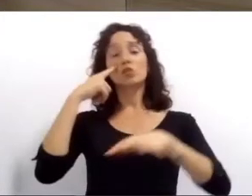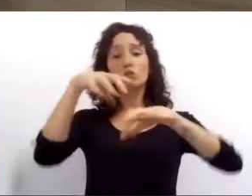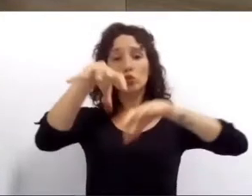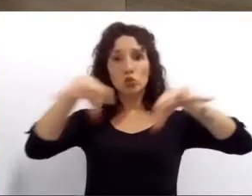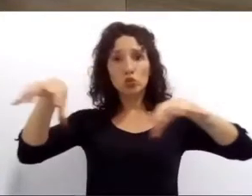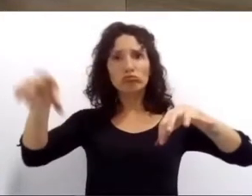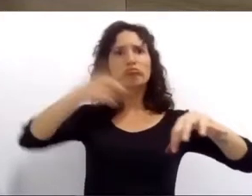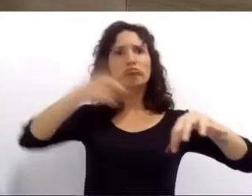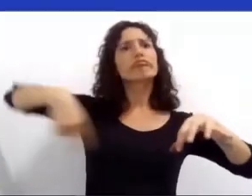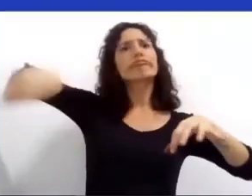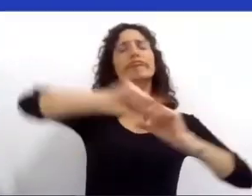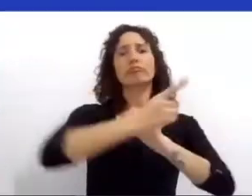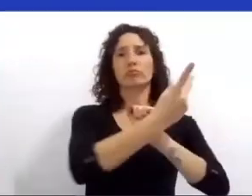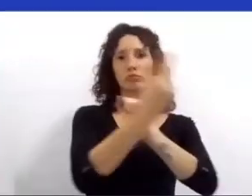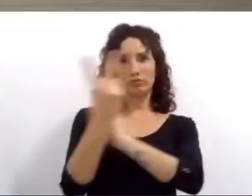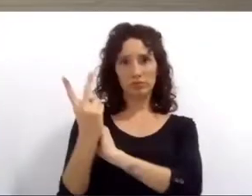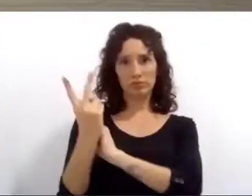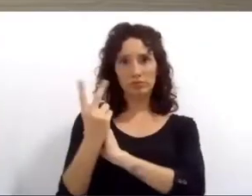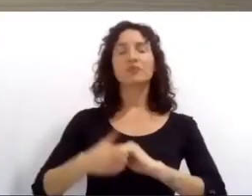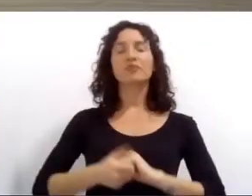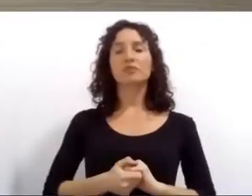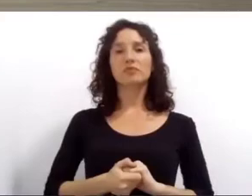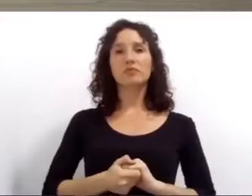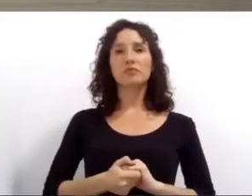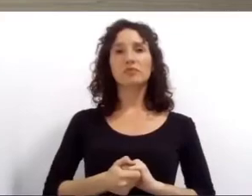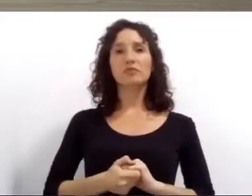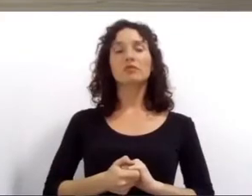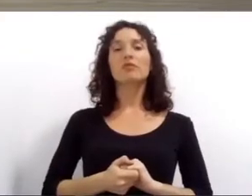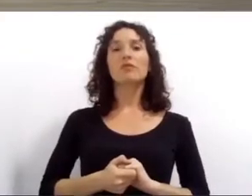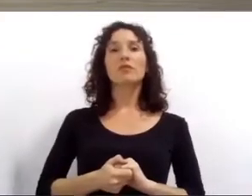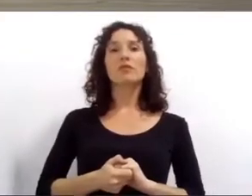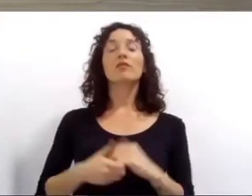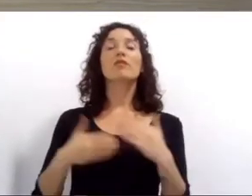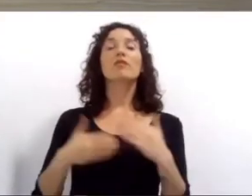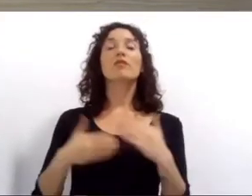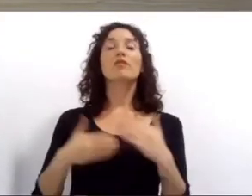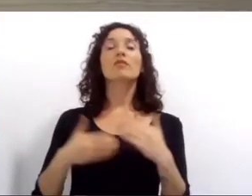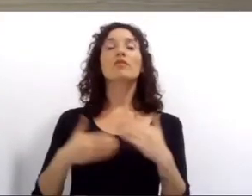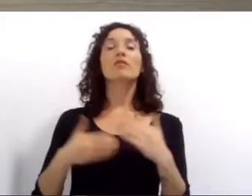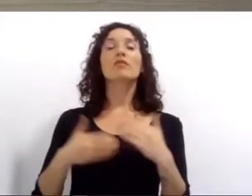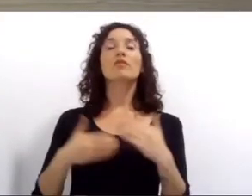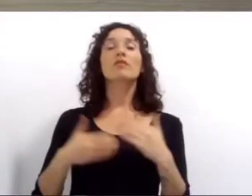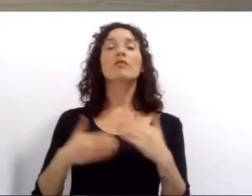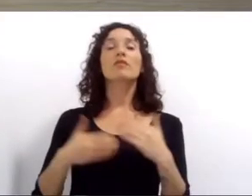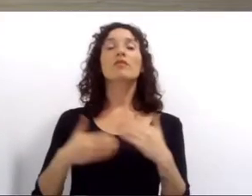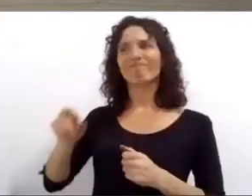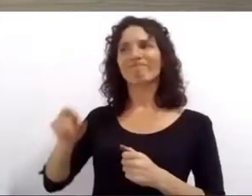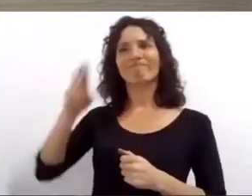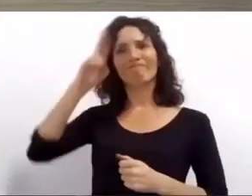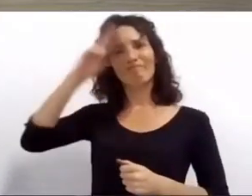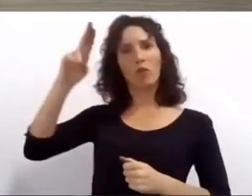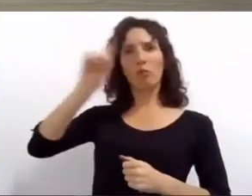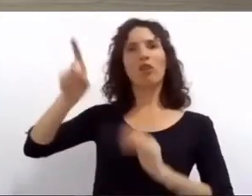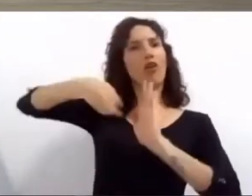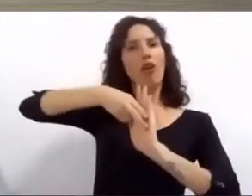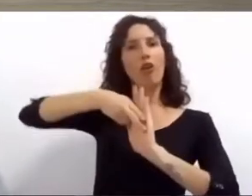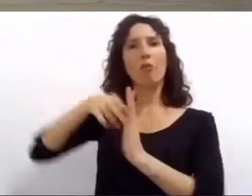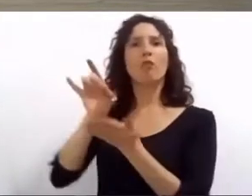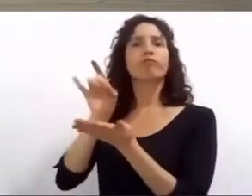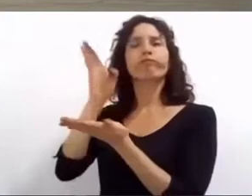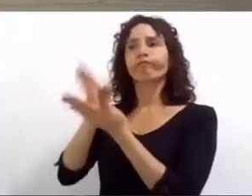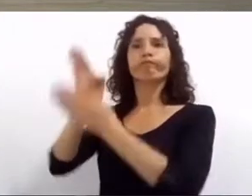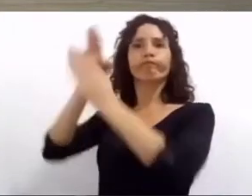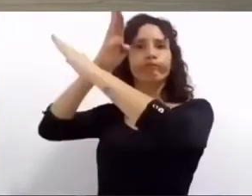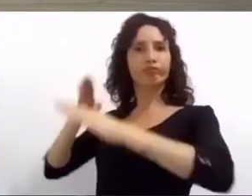Fuimos y somos inflexibles con los que incumplen las habilitaciones y las normas. Los clausuramos. Nos ocupamos de